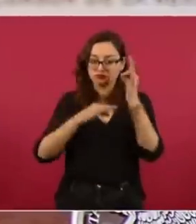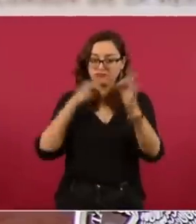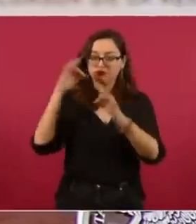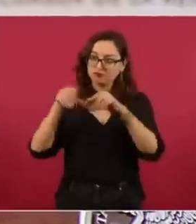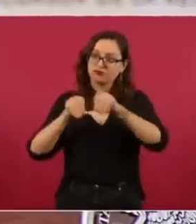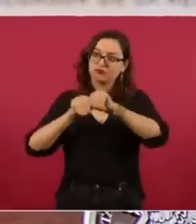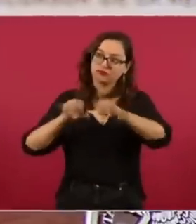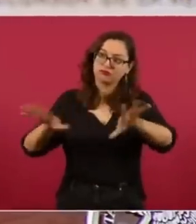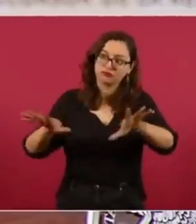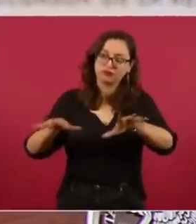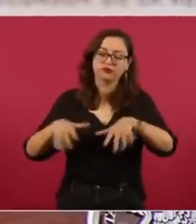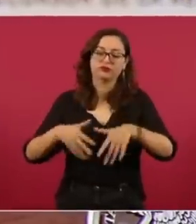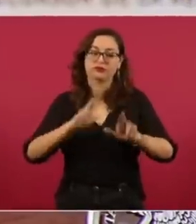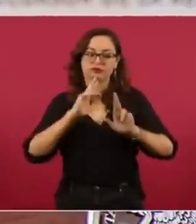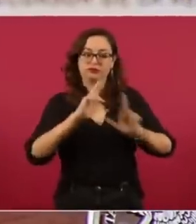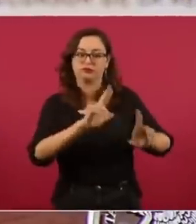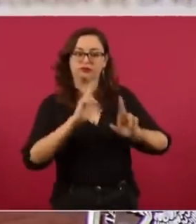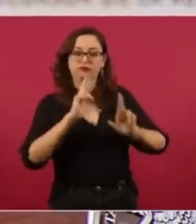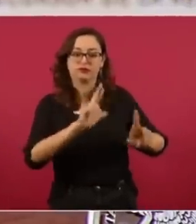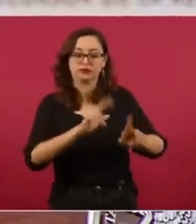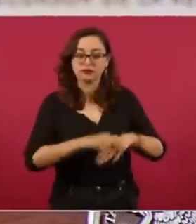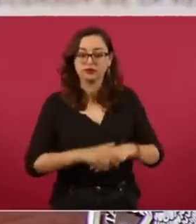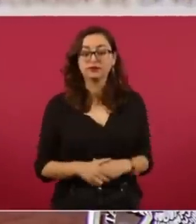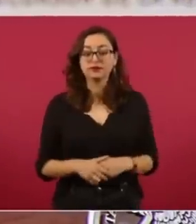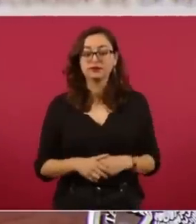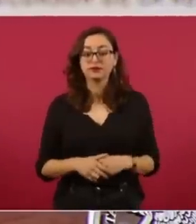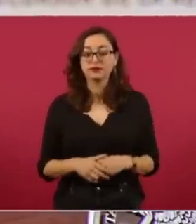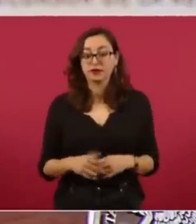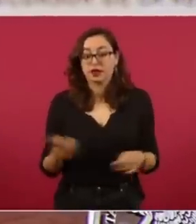¿no? Entonces, en el 2012,